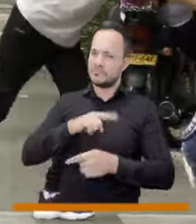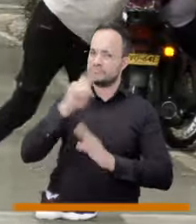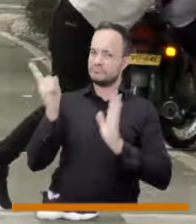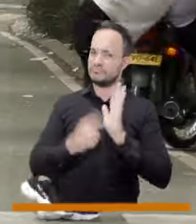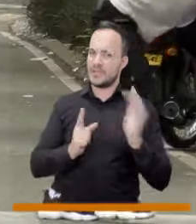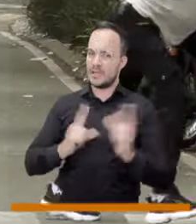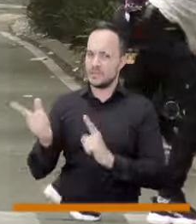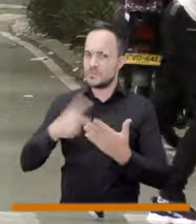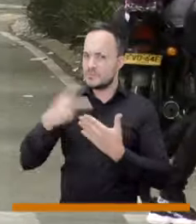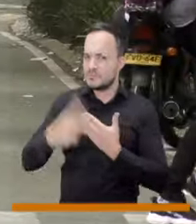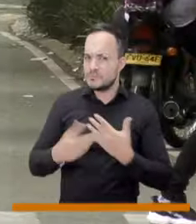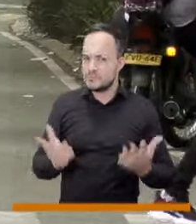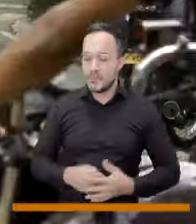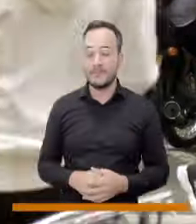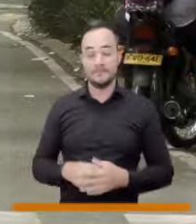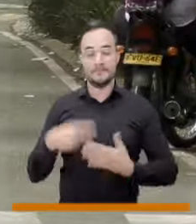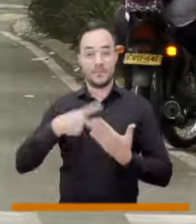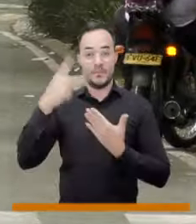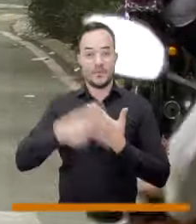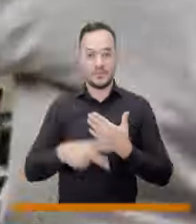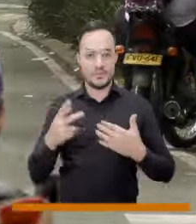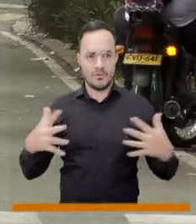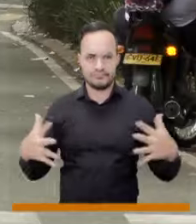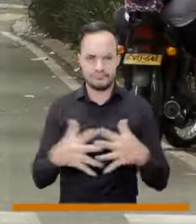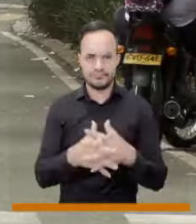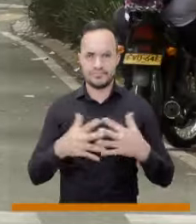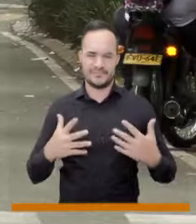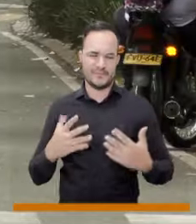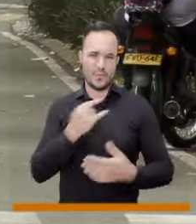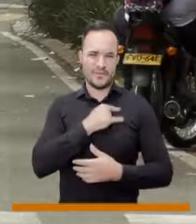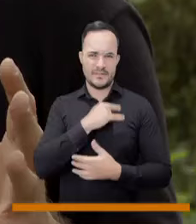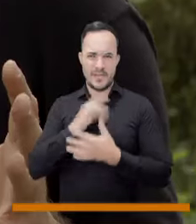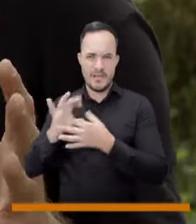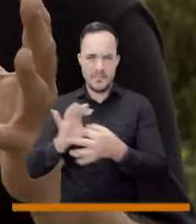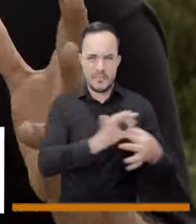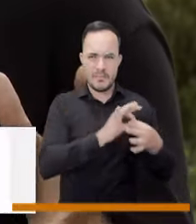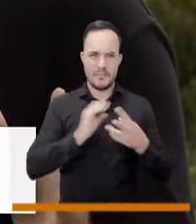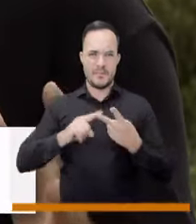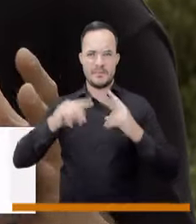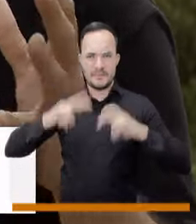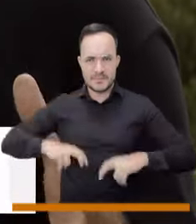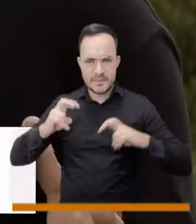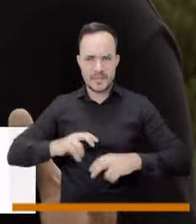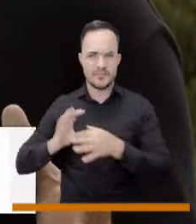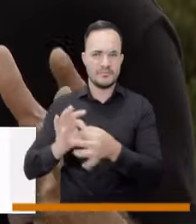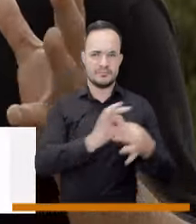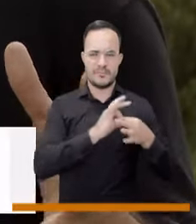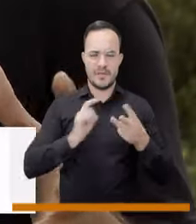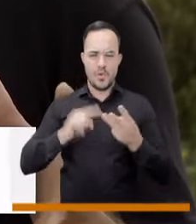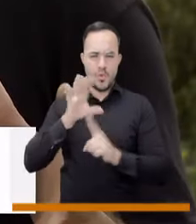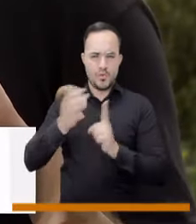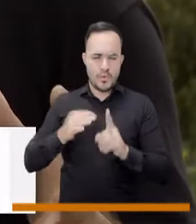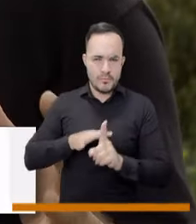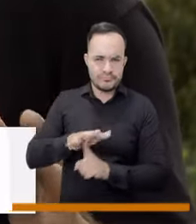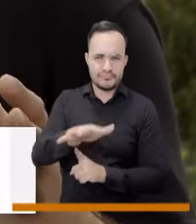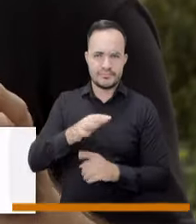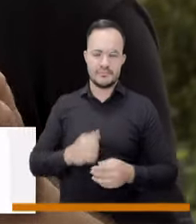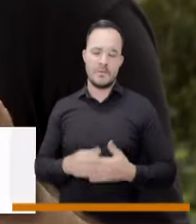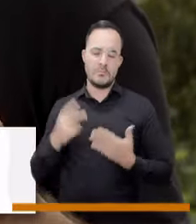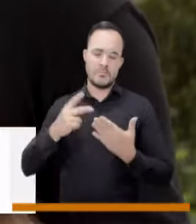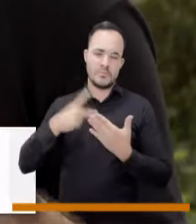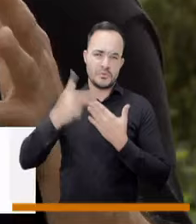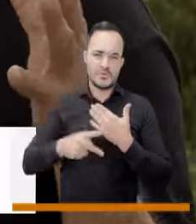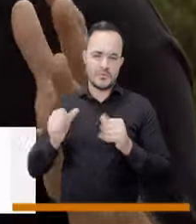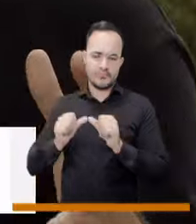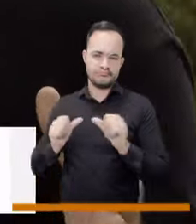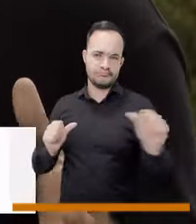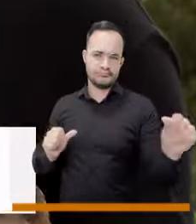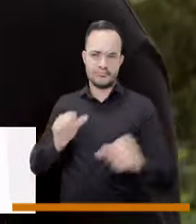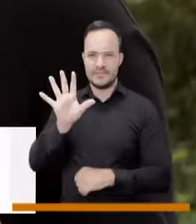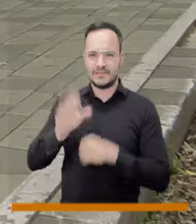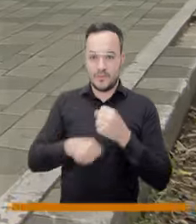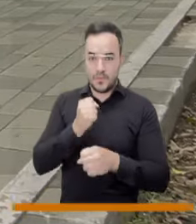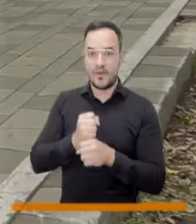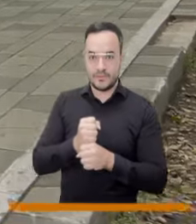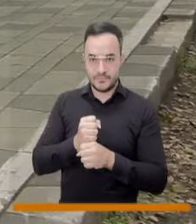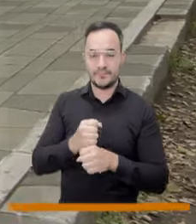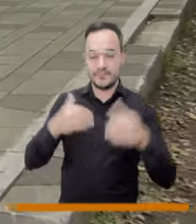que